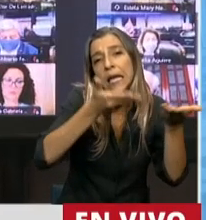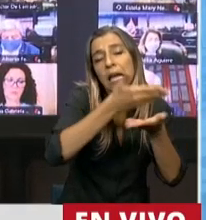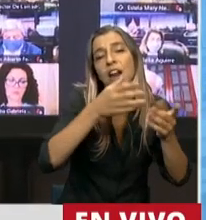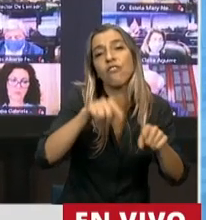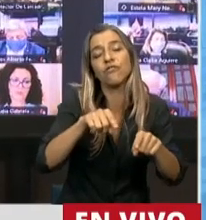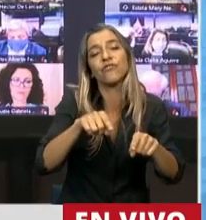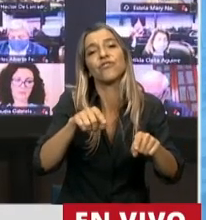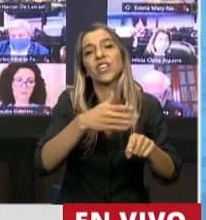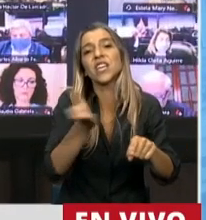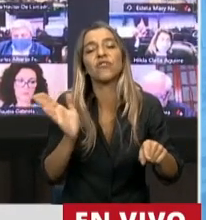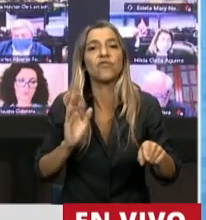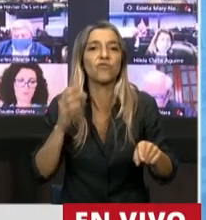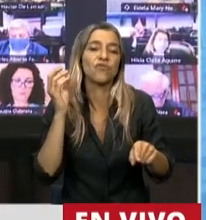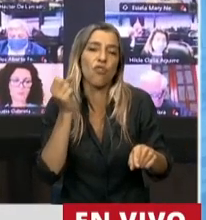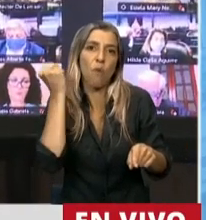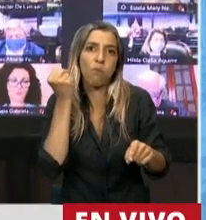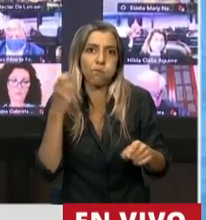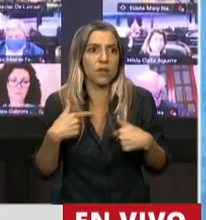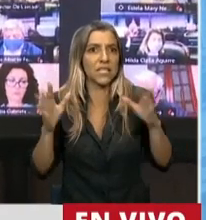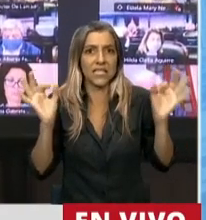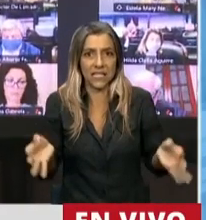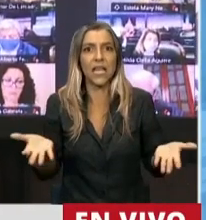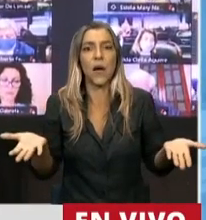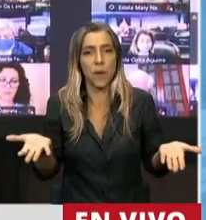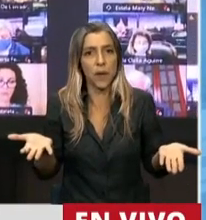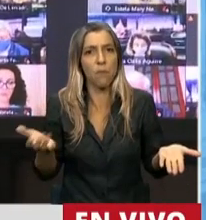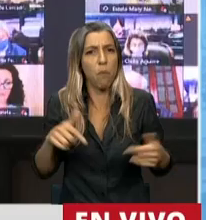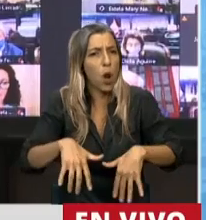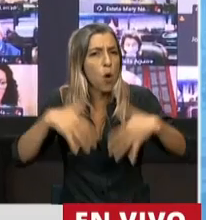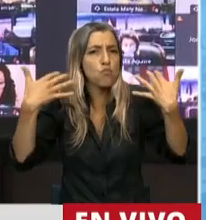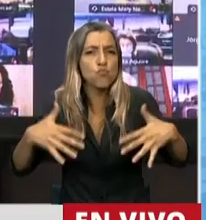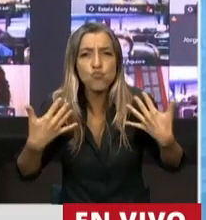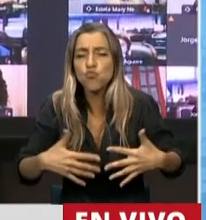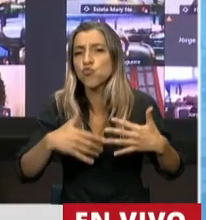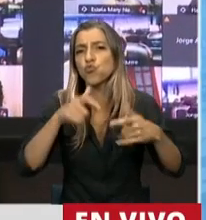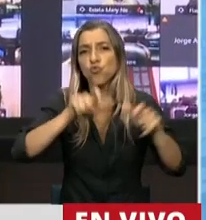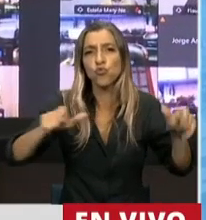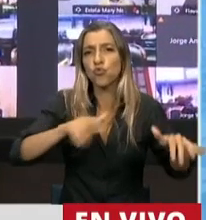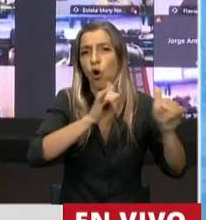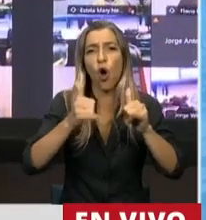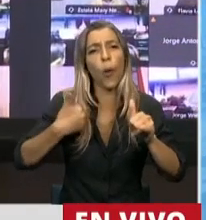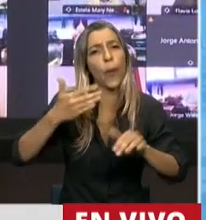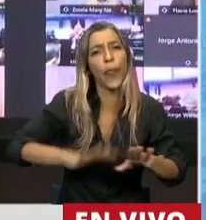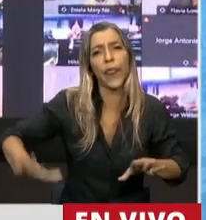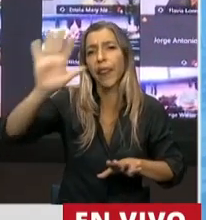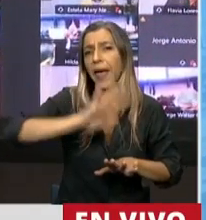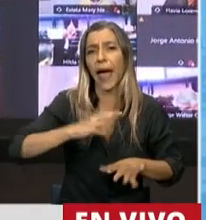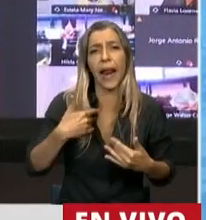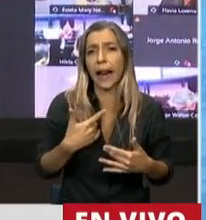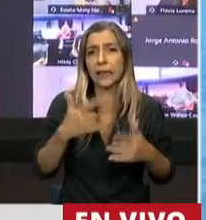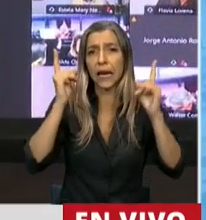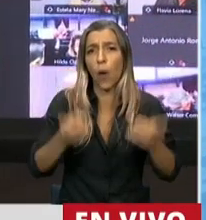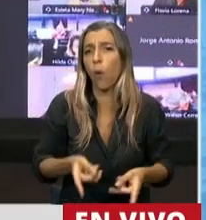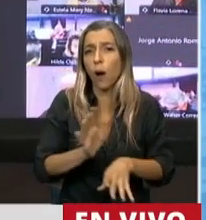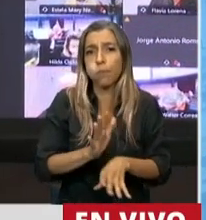también lo tenemos todos y todas. Y un porcentaje altísimo de pibes y pibas de este país no lo tiene garantizado ese